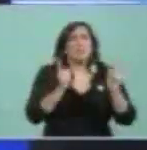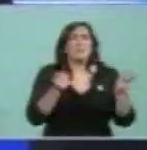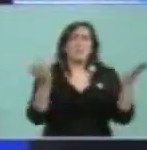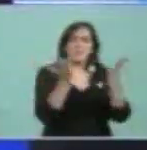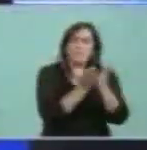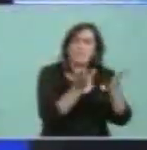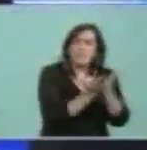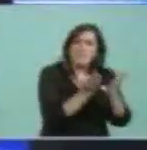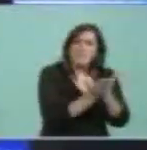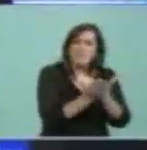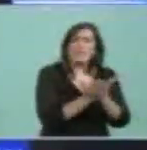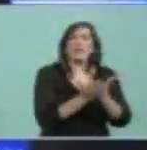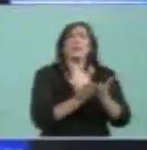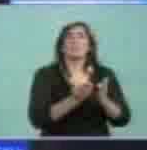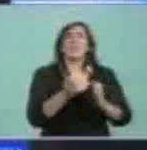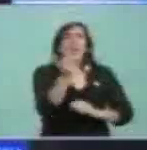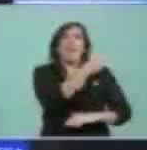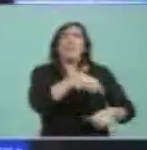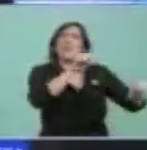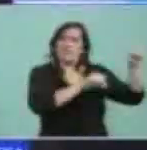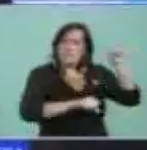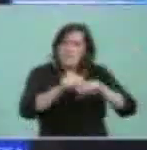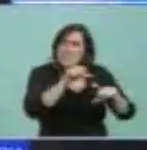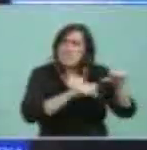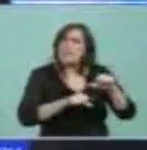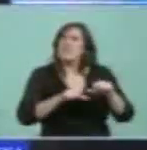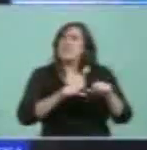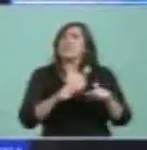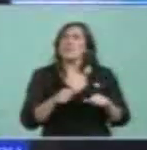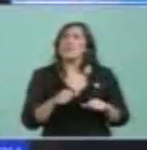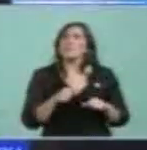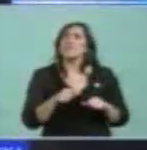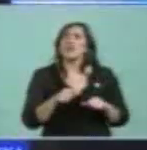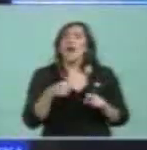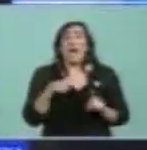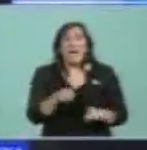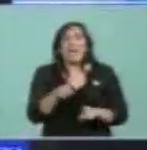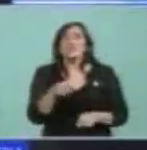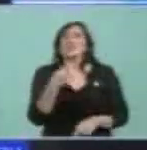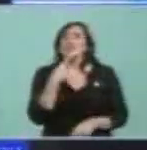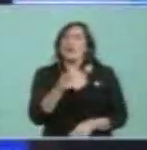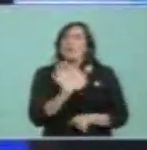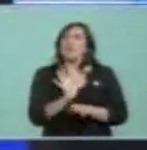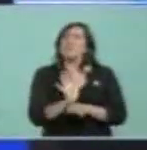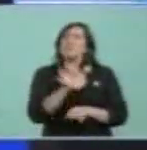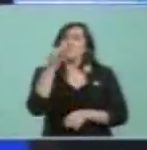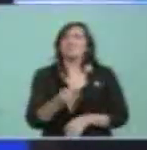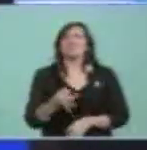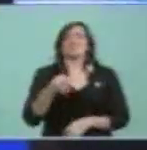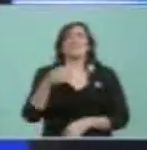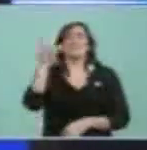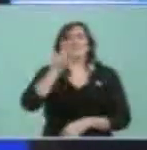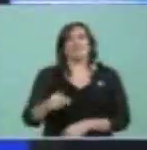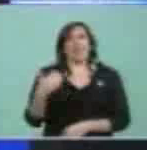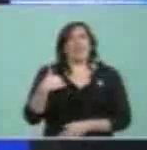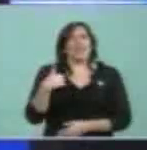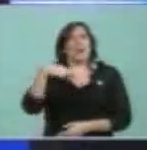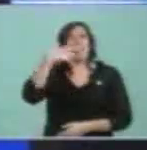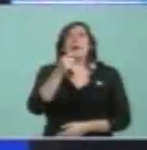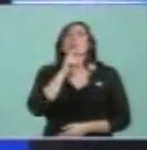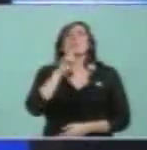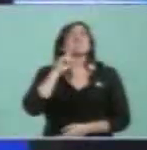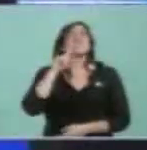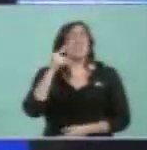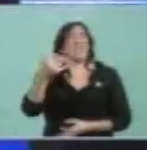los estudiantes, de los científicos, en definitiva, de lo que yo llamo la patria, porque la patria, y con esto quiero